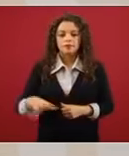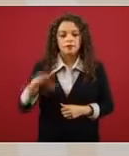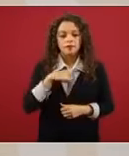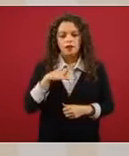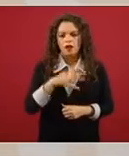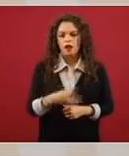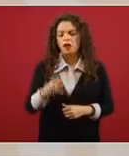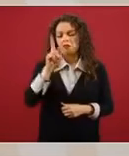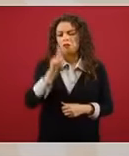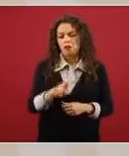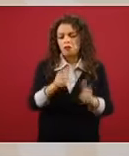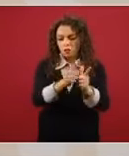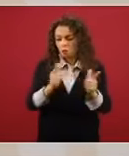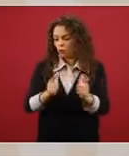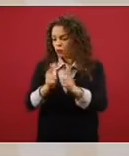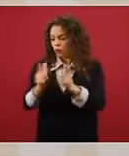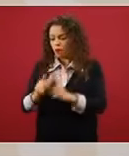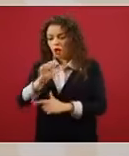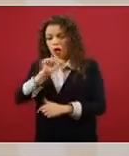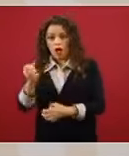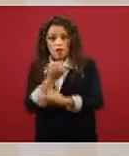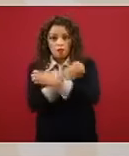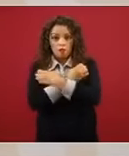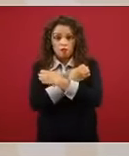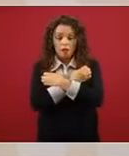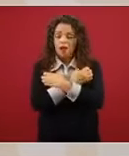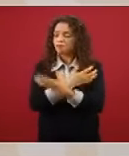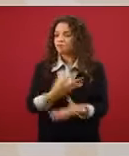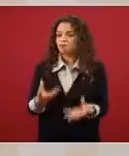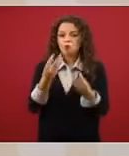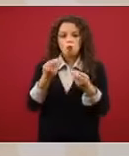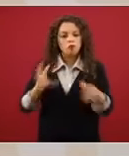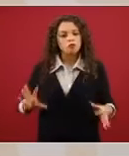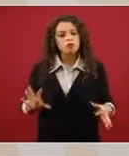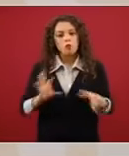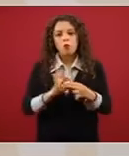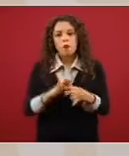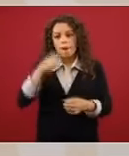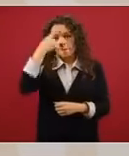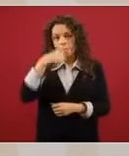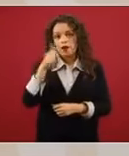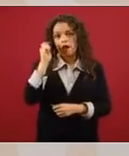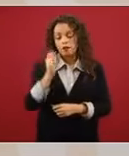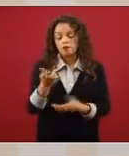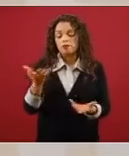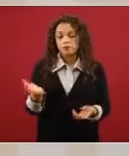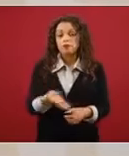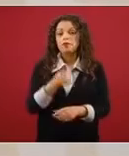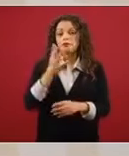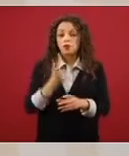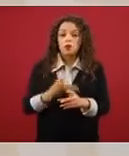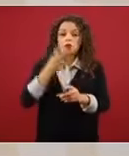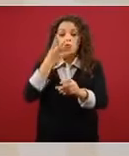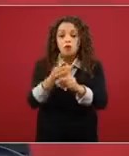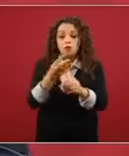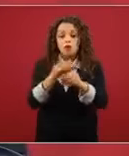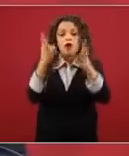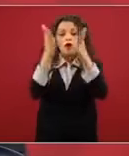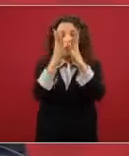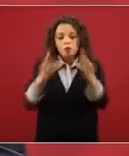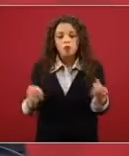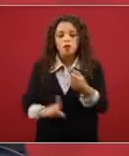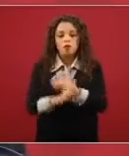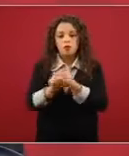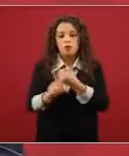alrededor de las soluciones a lo que nos plantea la pandemia y